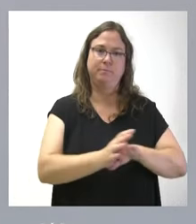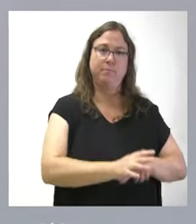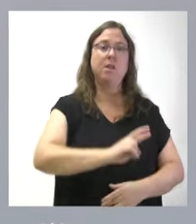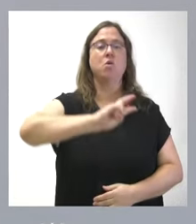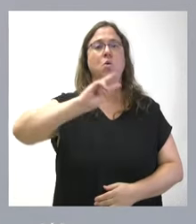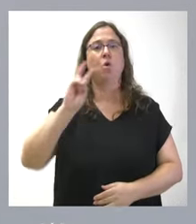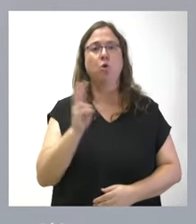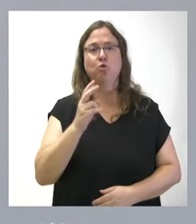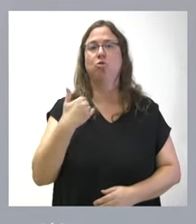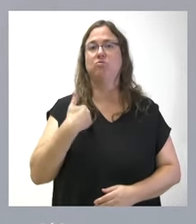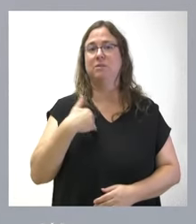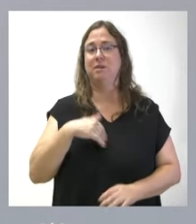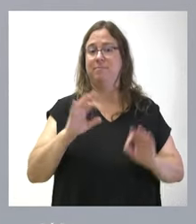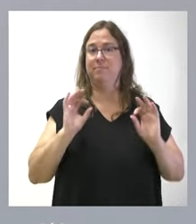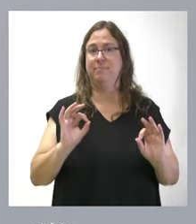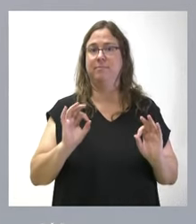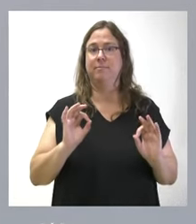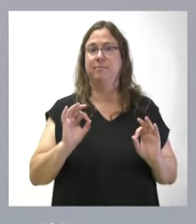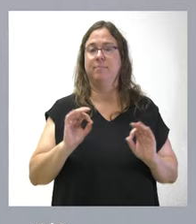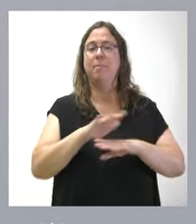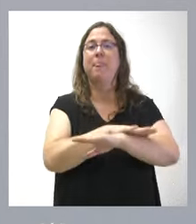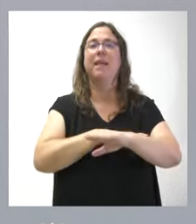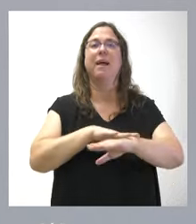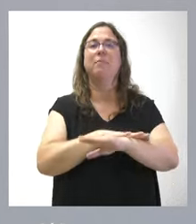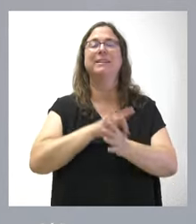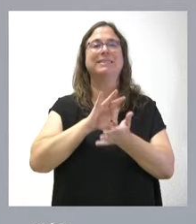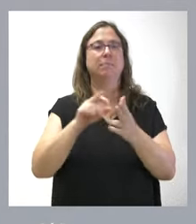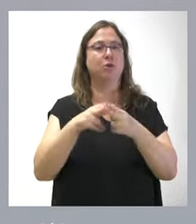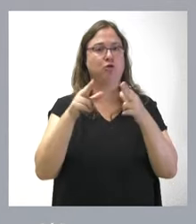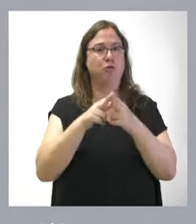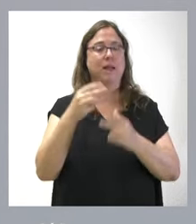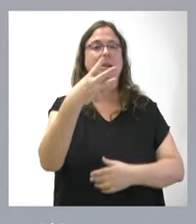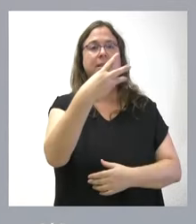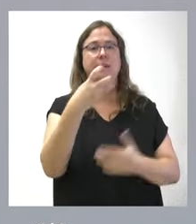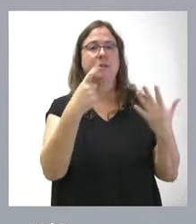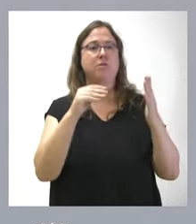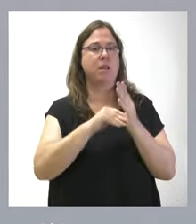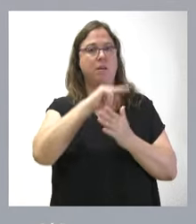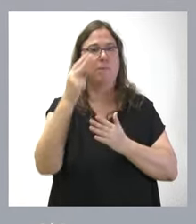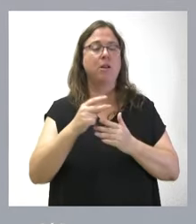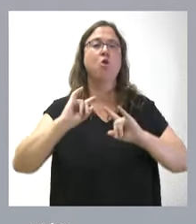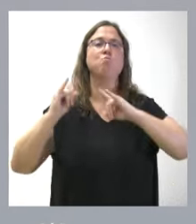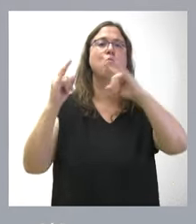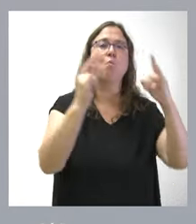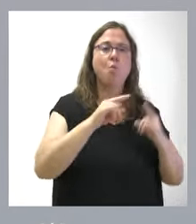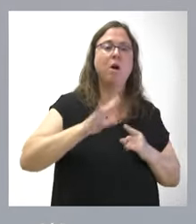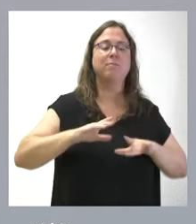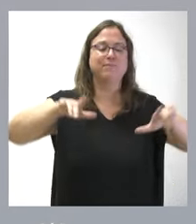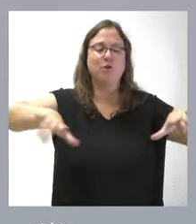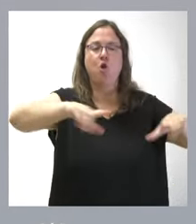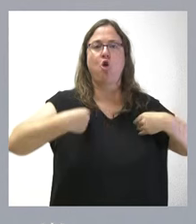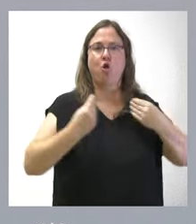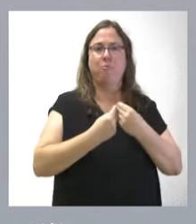pasando ya en este caso al ámbito de los servicios sociales, 360.000 euros para el mobiliario de las unidades de convivencia de las